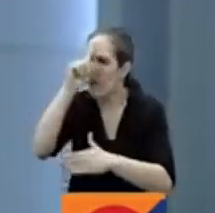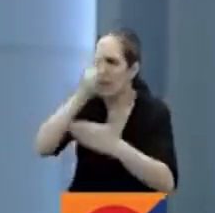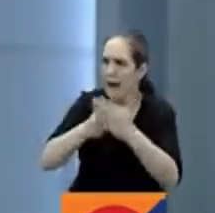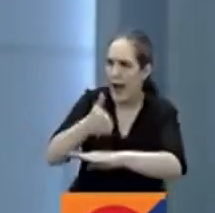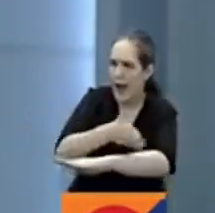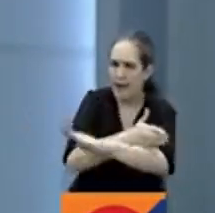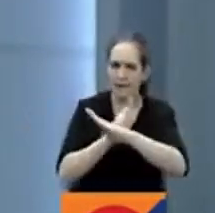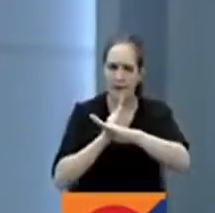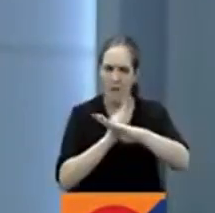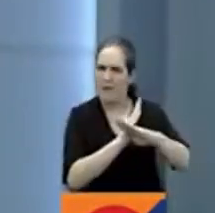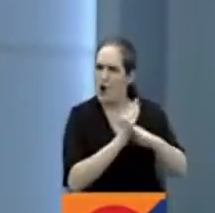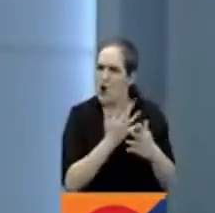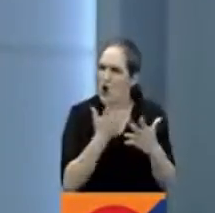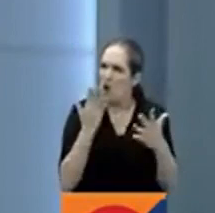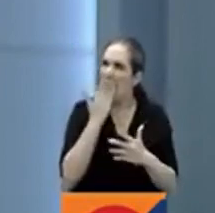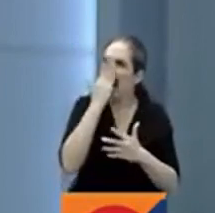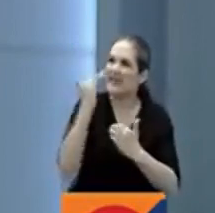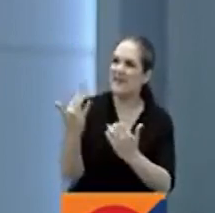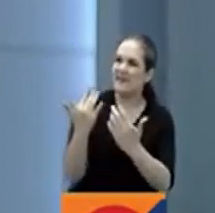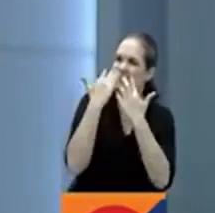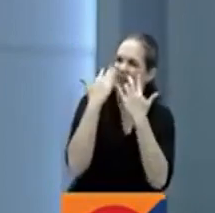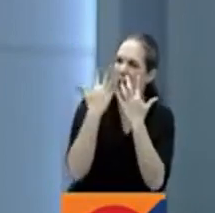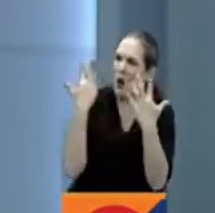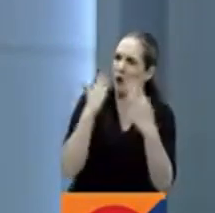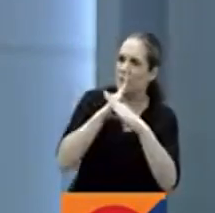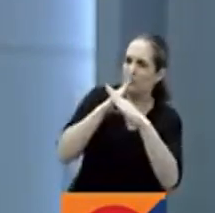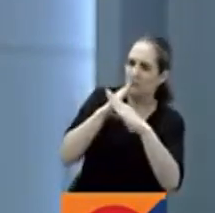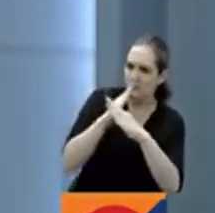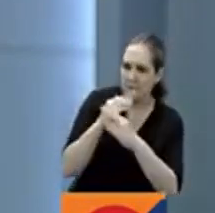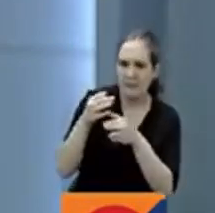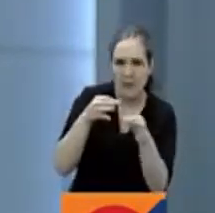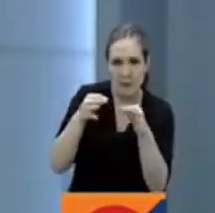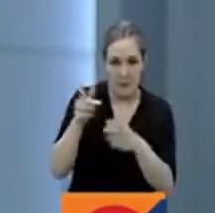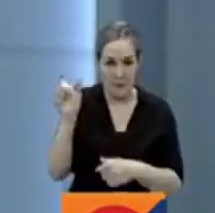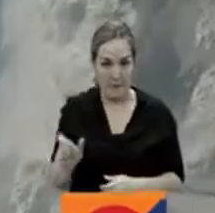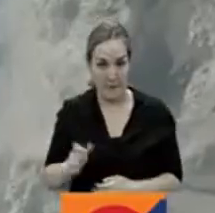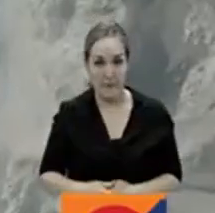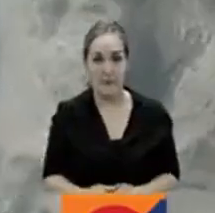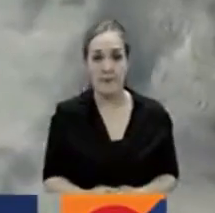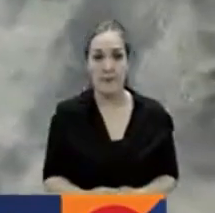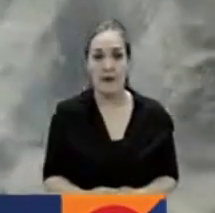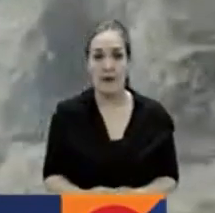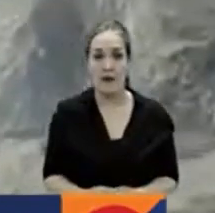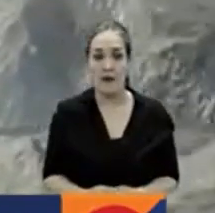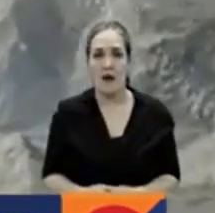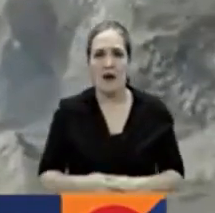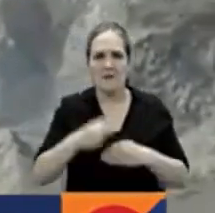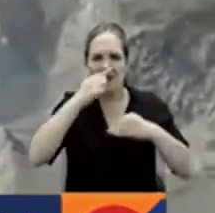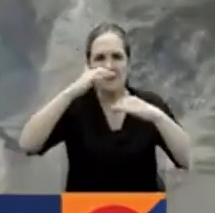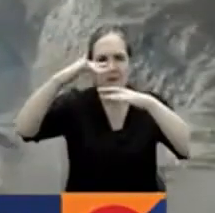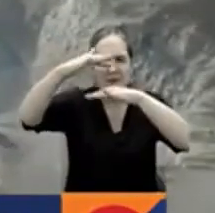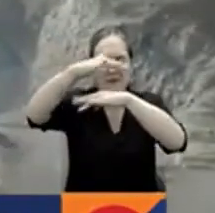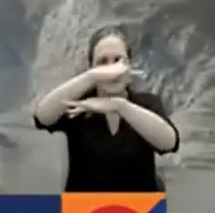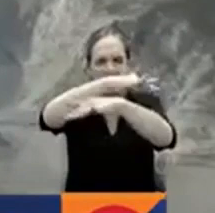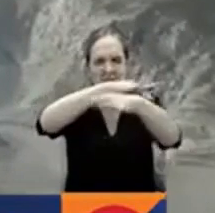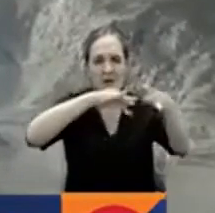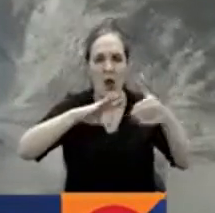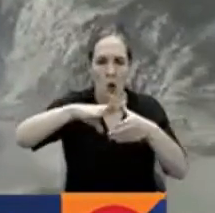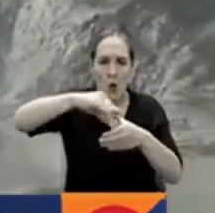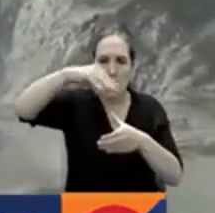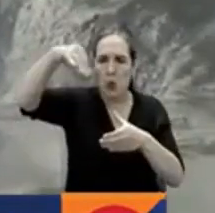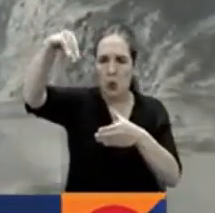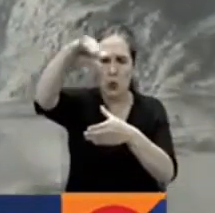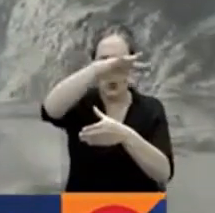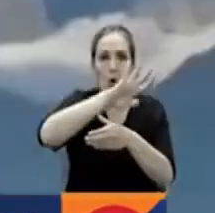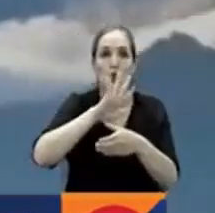afectación por parte de los gases y las cenizas del volcán. La contaminación del aire por la fumarola del volcán